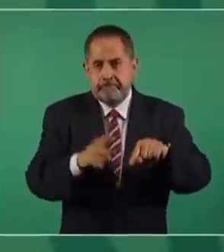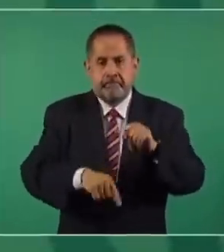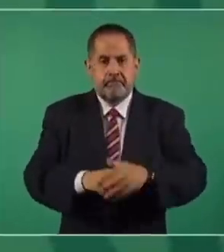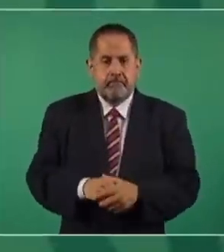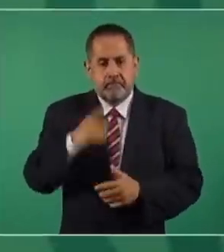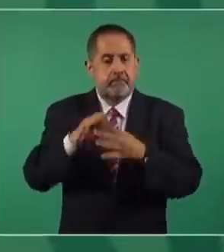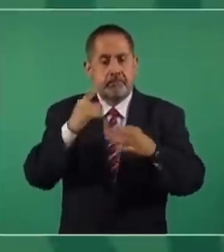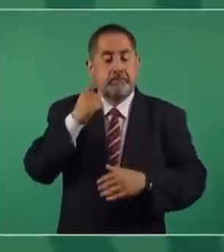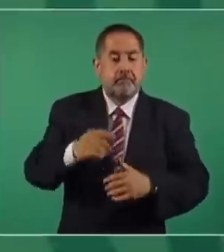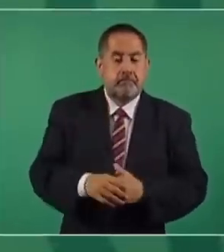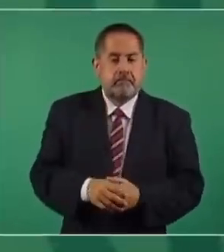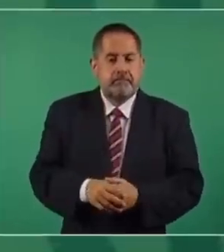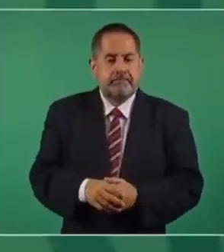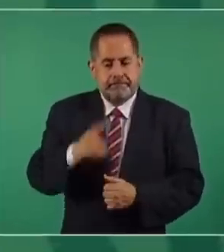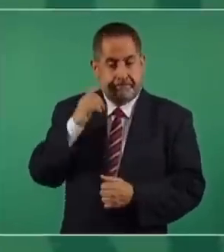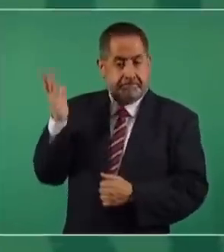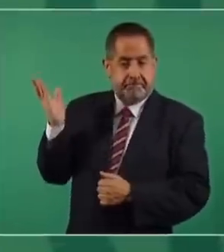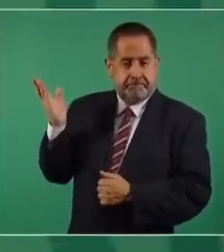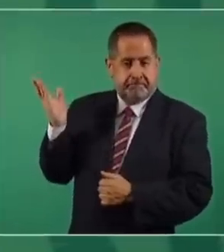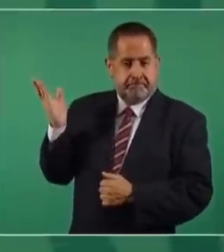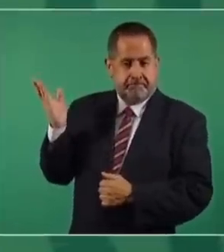Miren, pañuelito blanco.